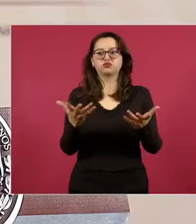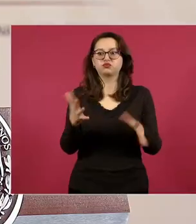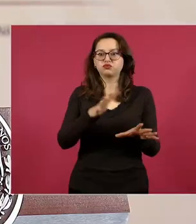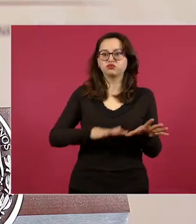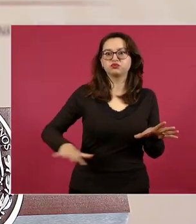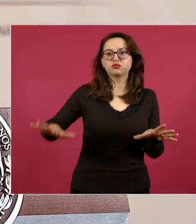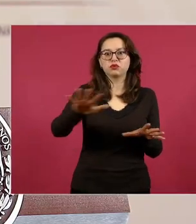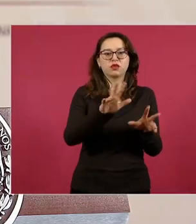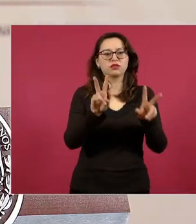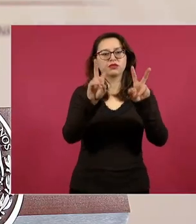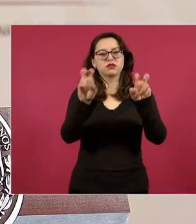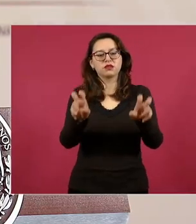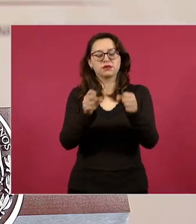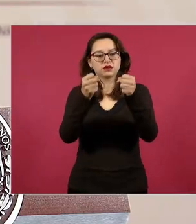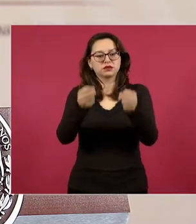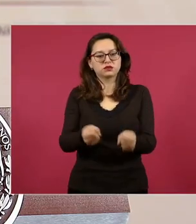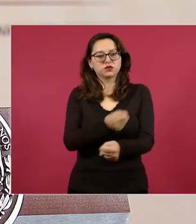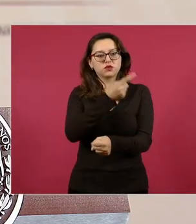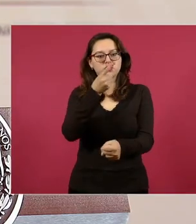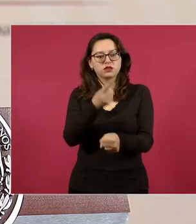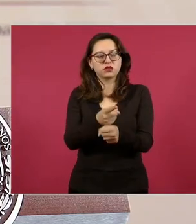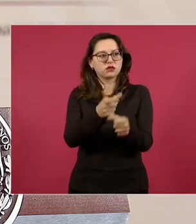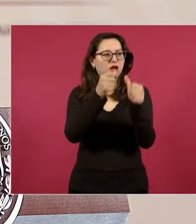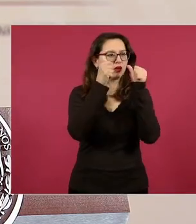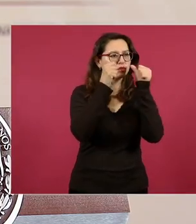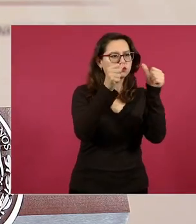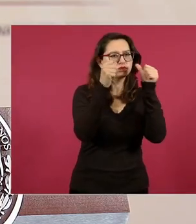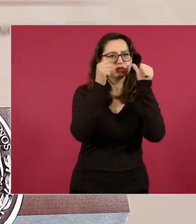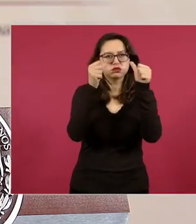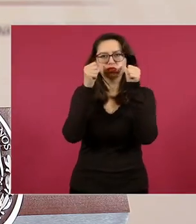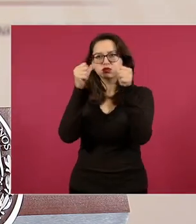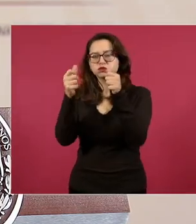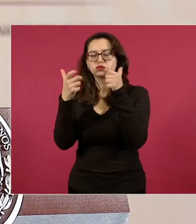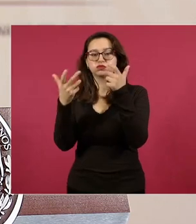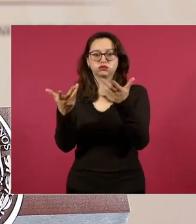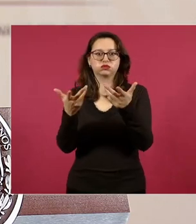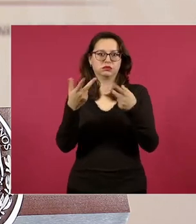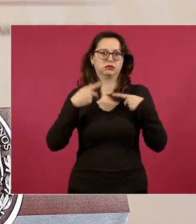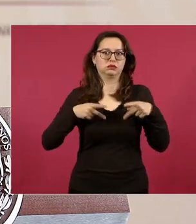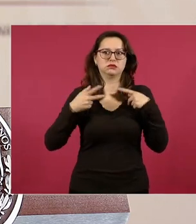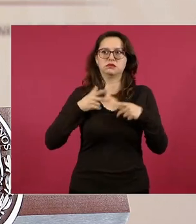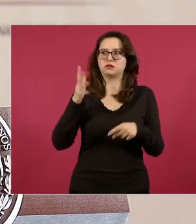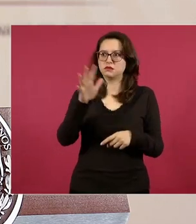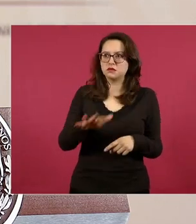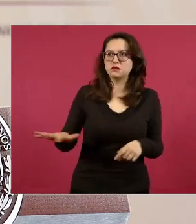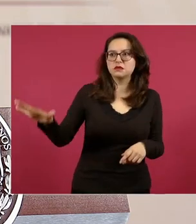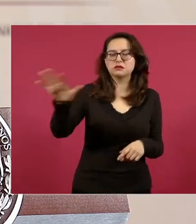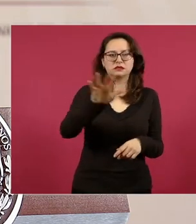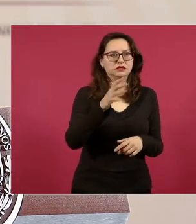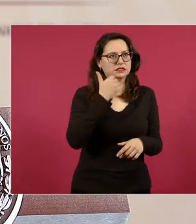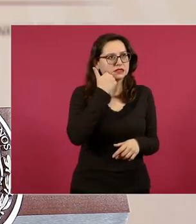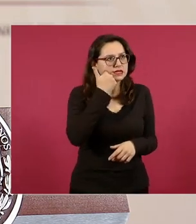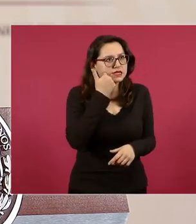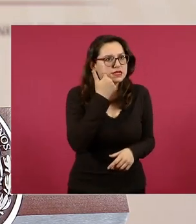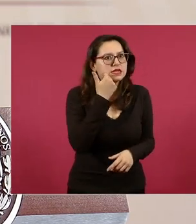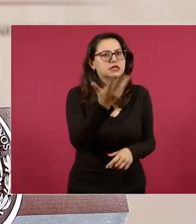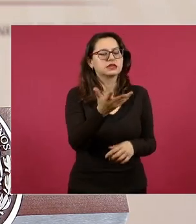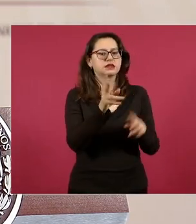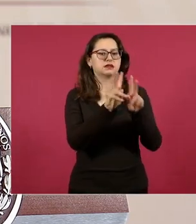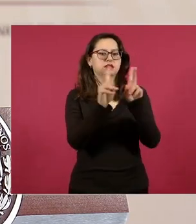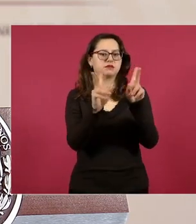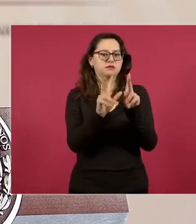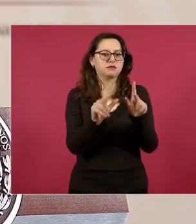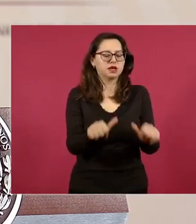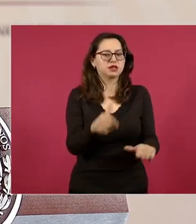demanda sentida de la población, el que haya paz,